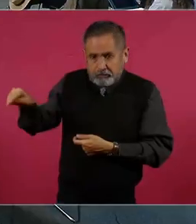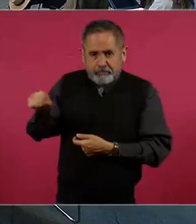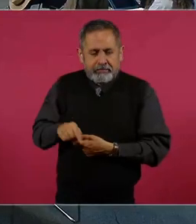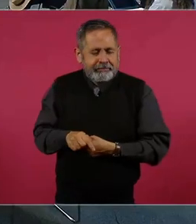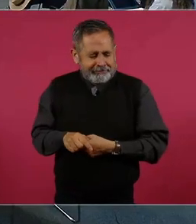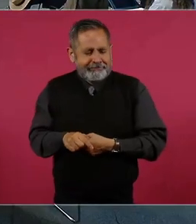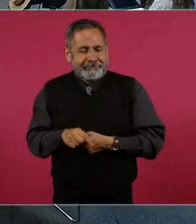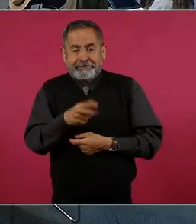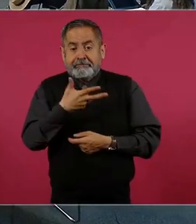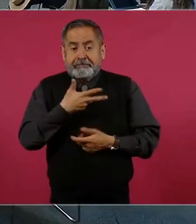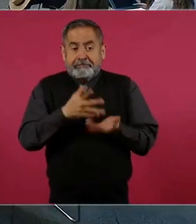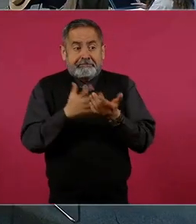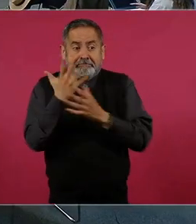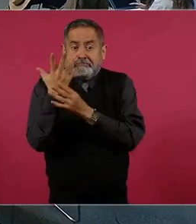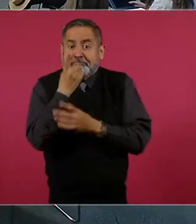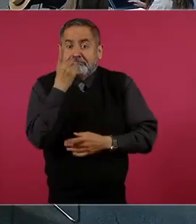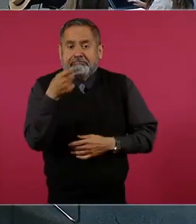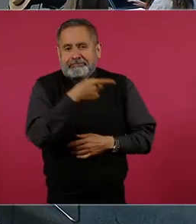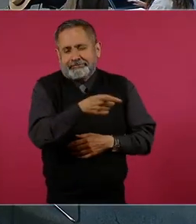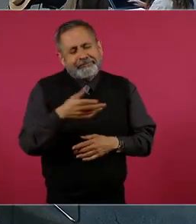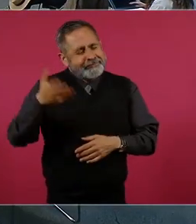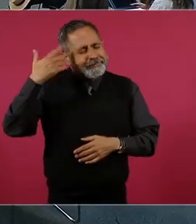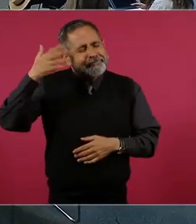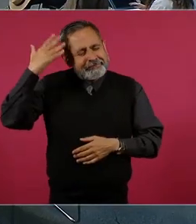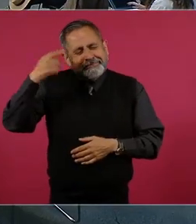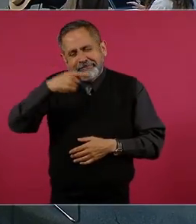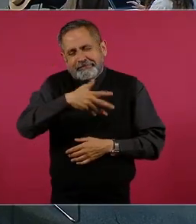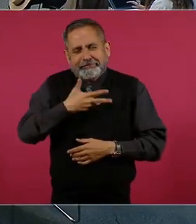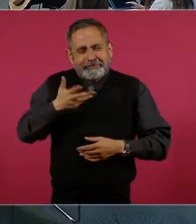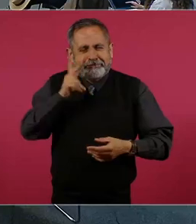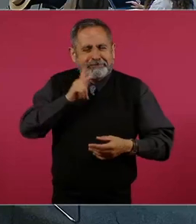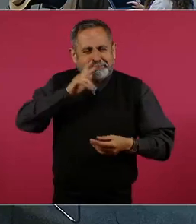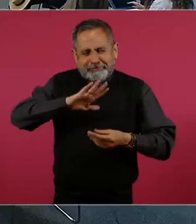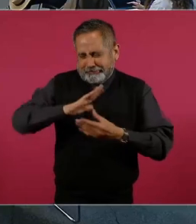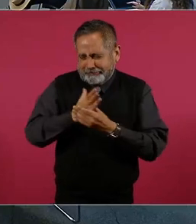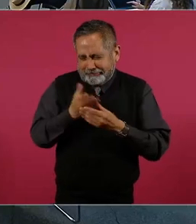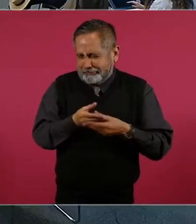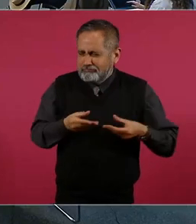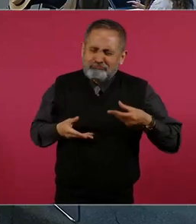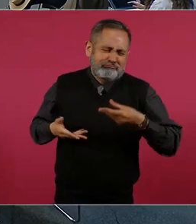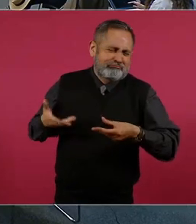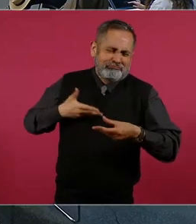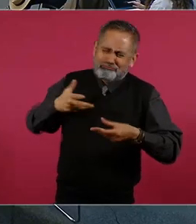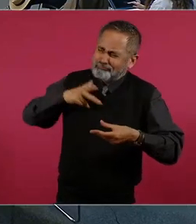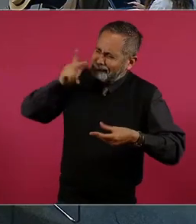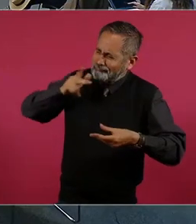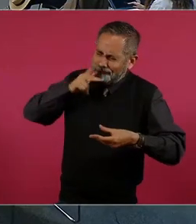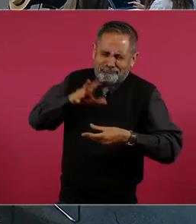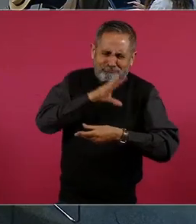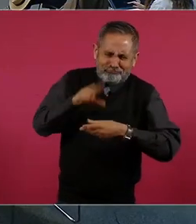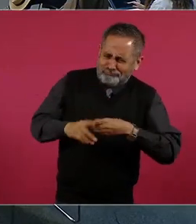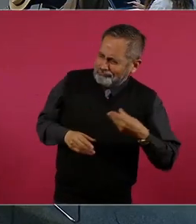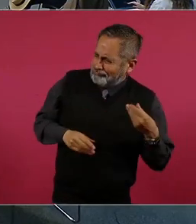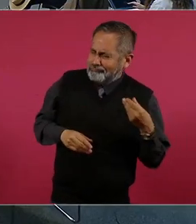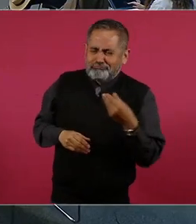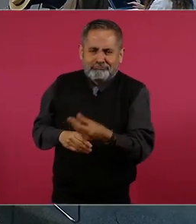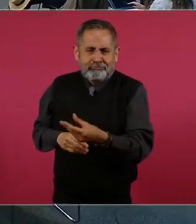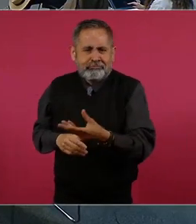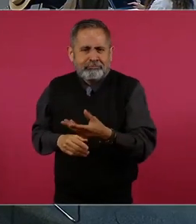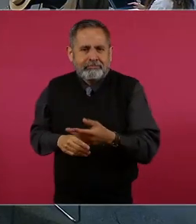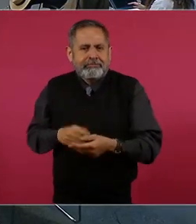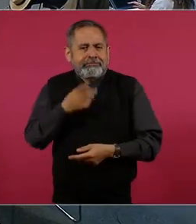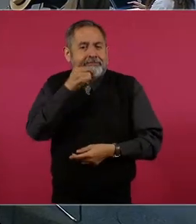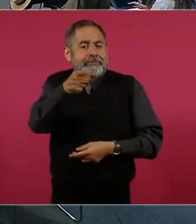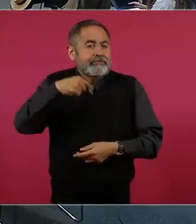financiando. Ya tenían todas las pruebas y todo, dijo. Entonces, estábamos en Veracruz,